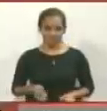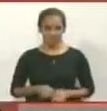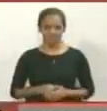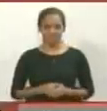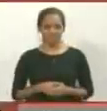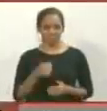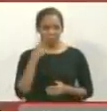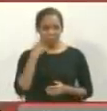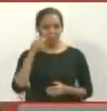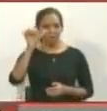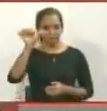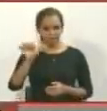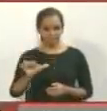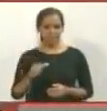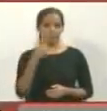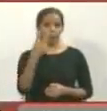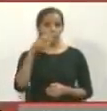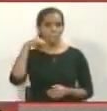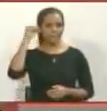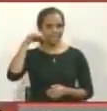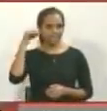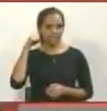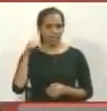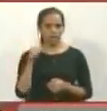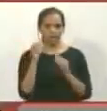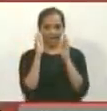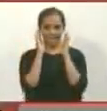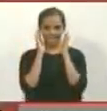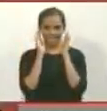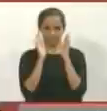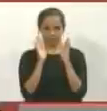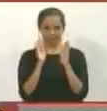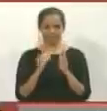Vamos a ver estos dos videos y pongan atención.